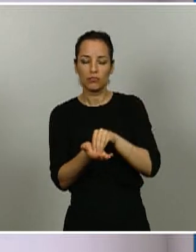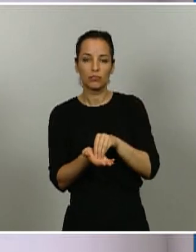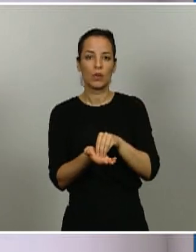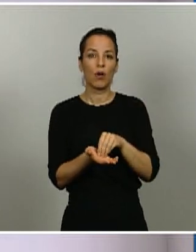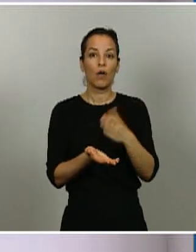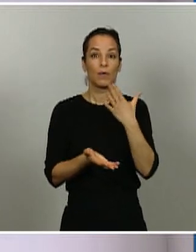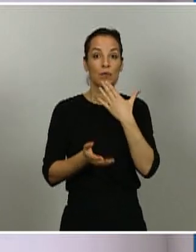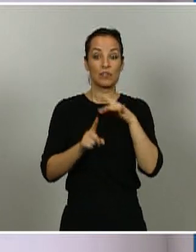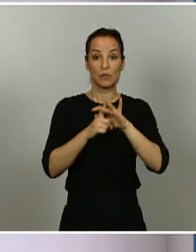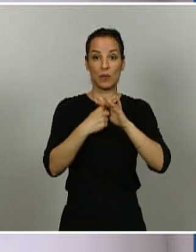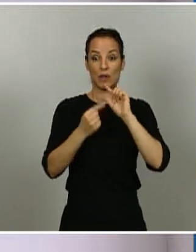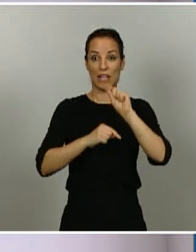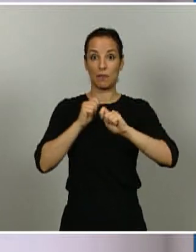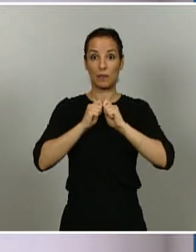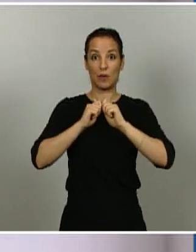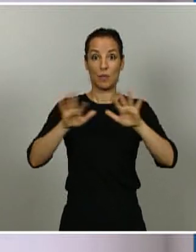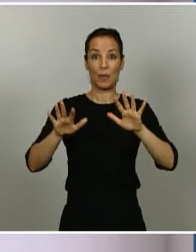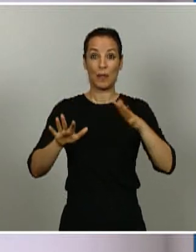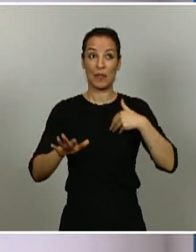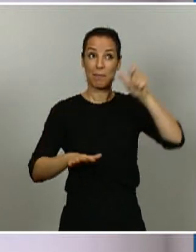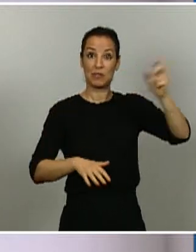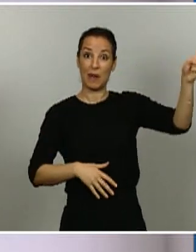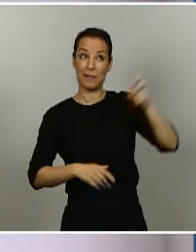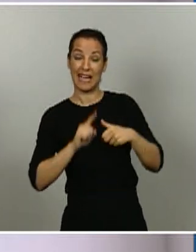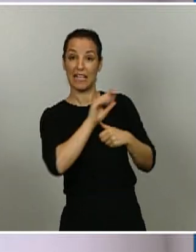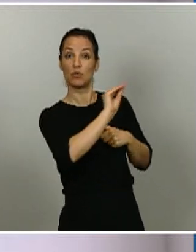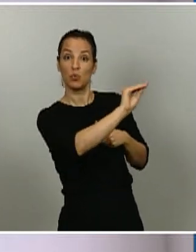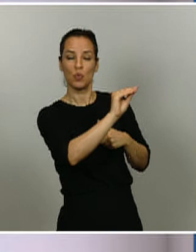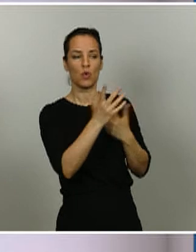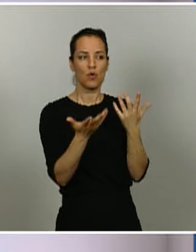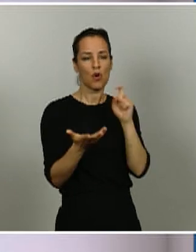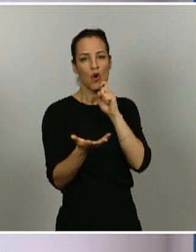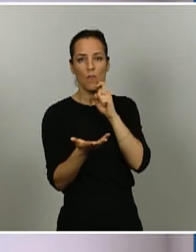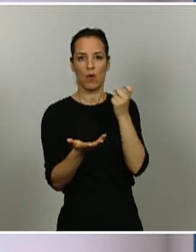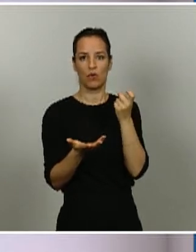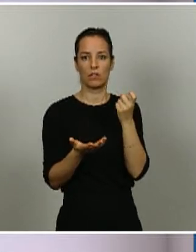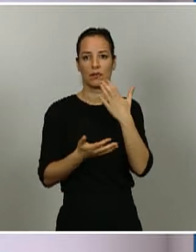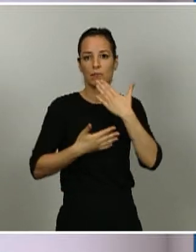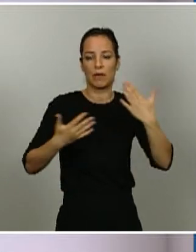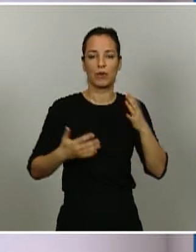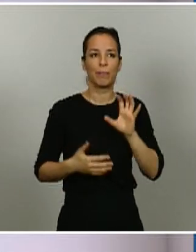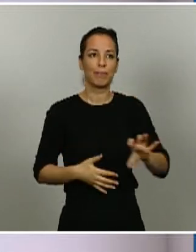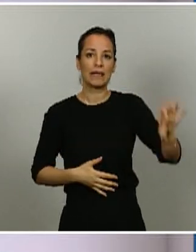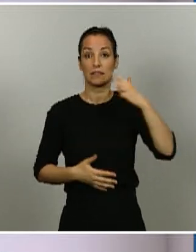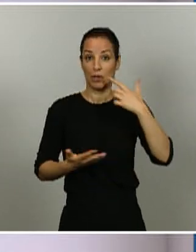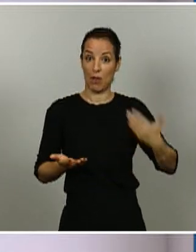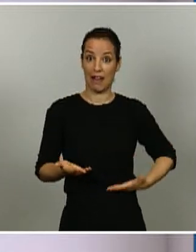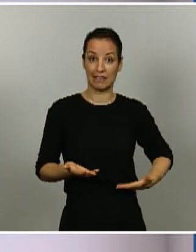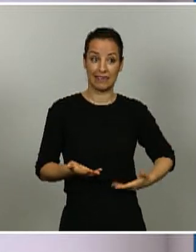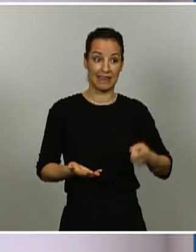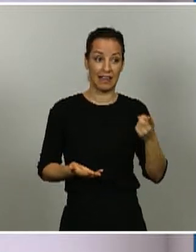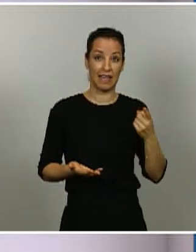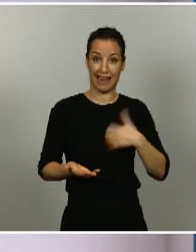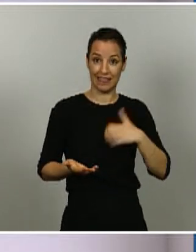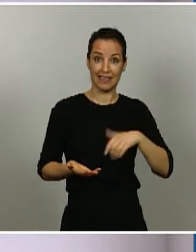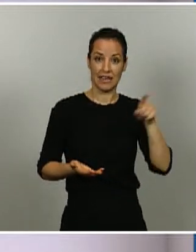epidemiológica de procedencia de los viajeros teniendo en cuenta que por ejemplo hay países como la Argentina que tuvo un confinamiento